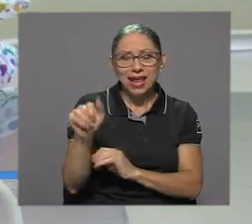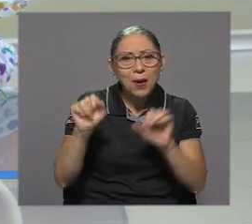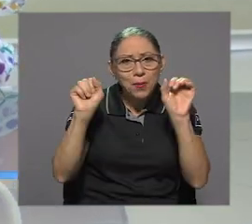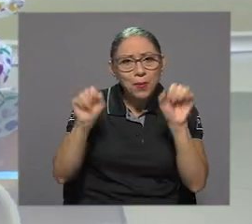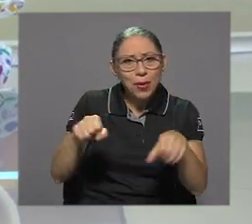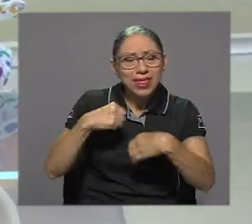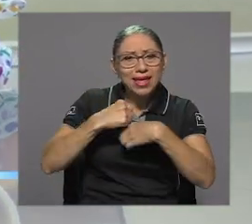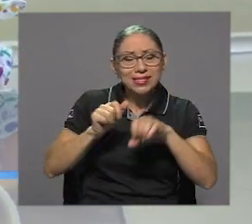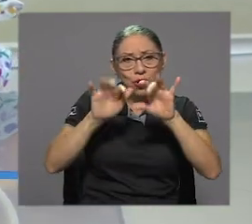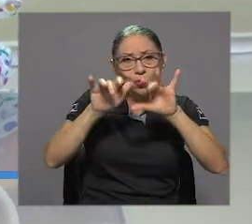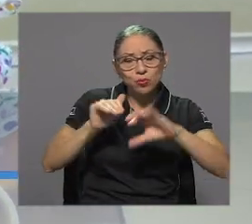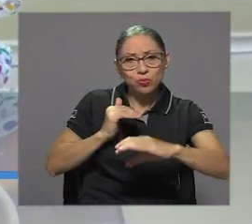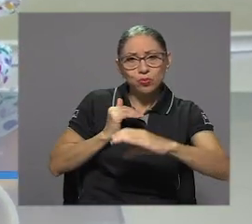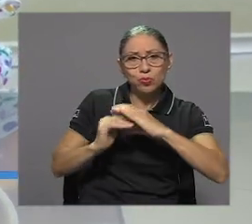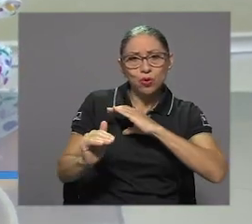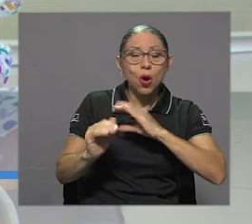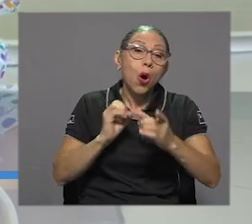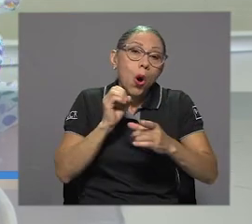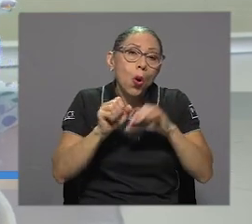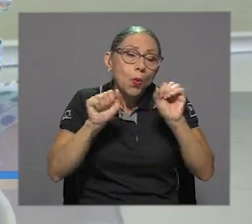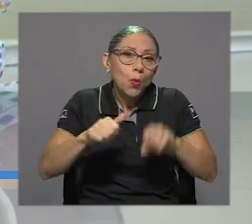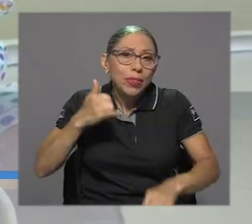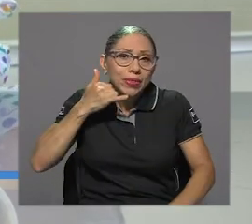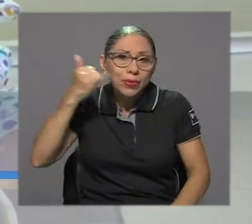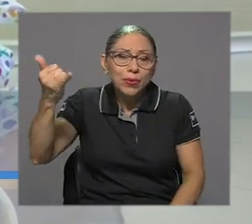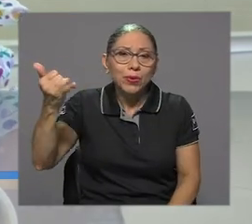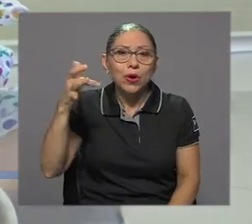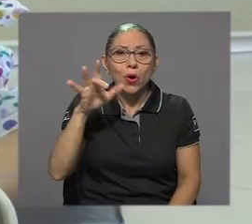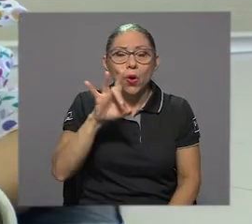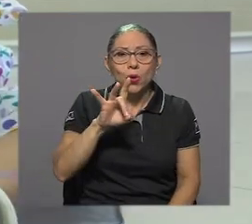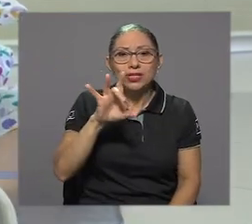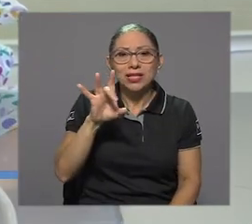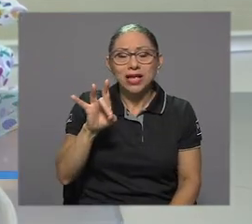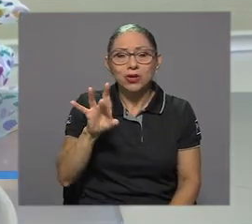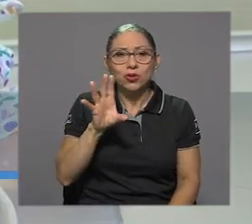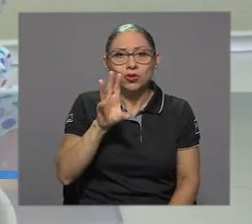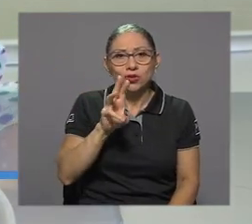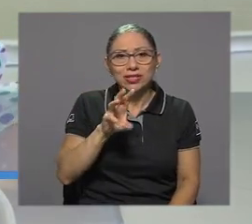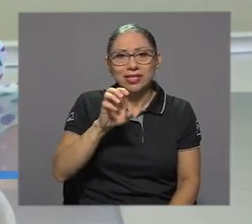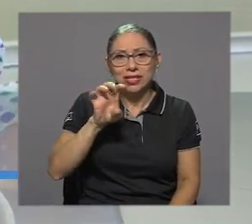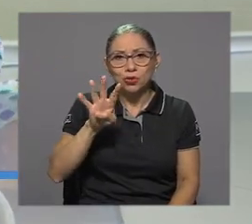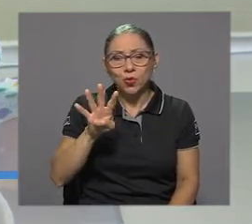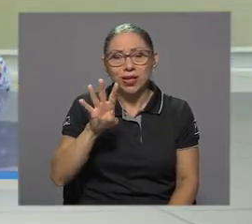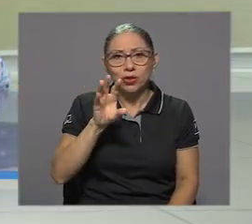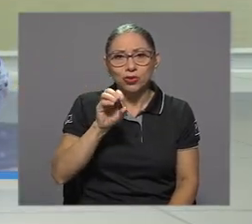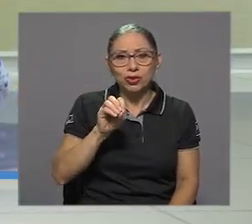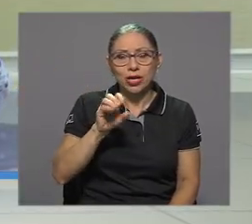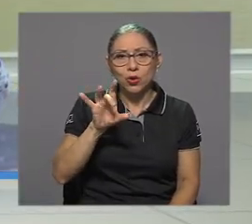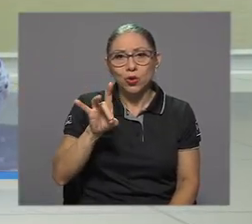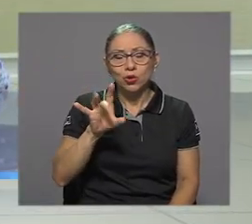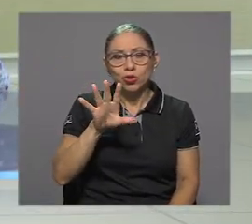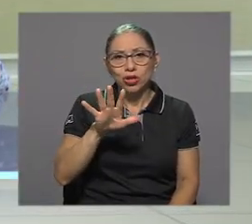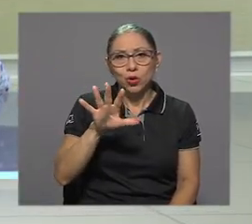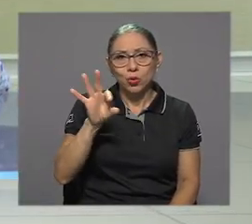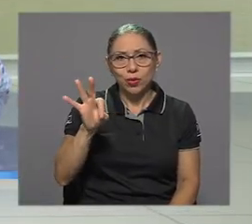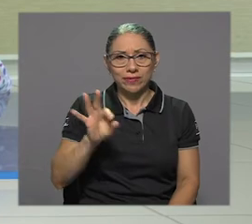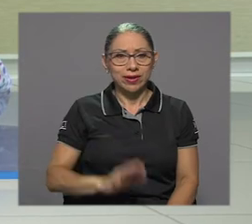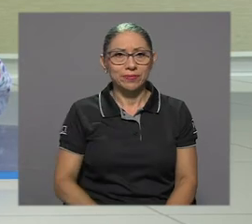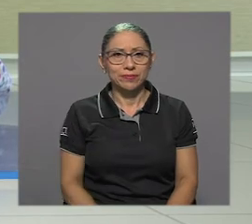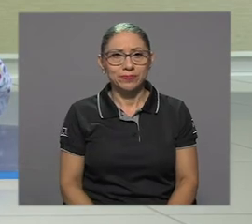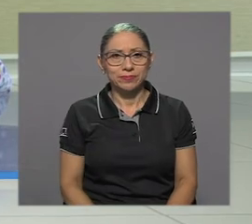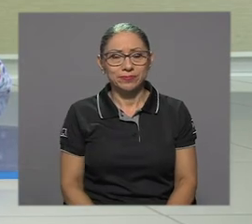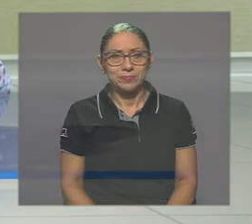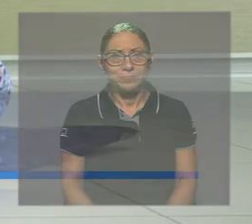desea contactar a Ana María, puede hacerlo mediante correo electrónico o bien llamando al 88 64